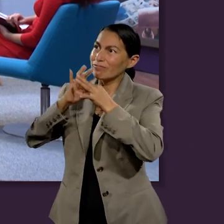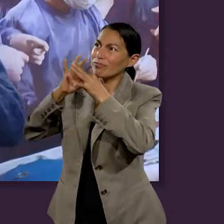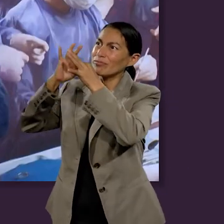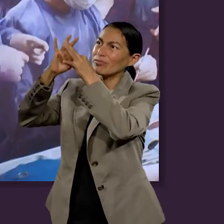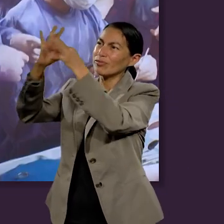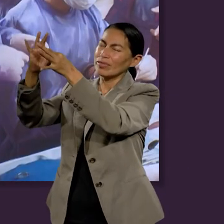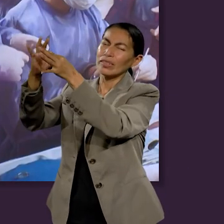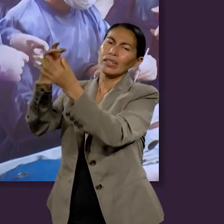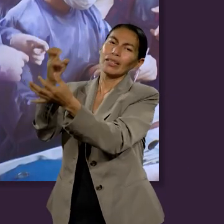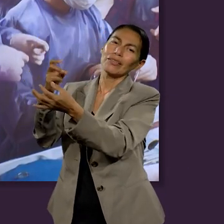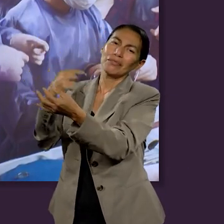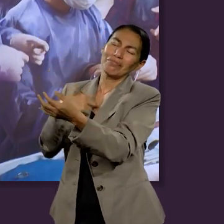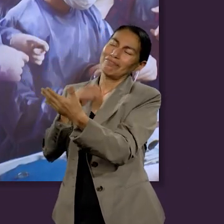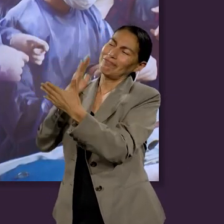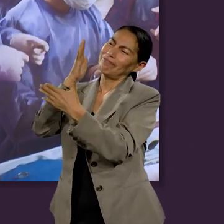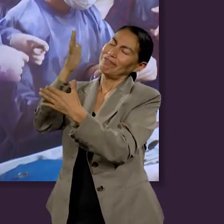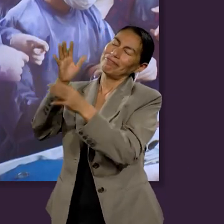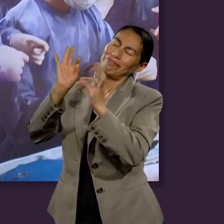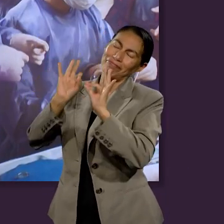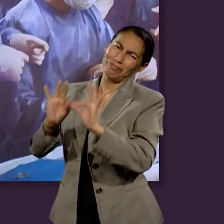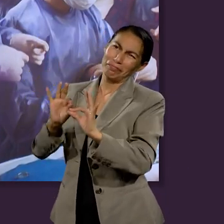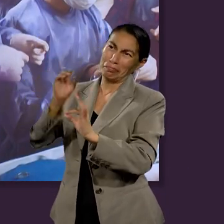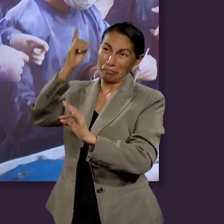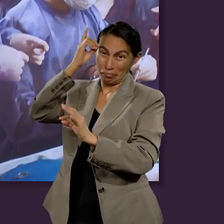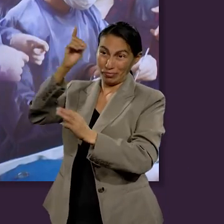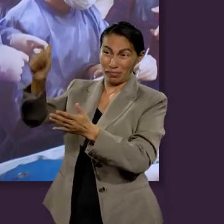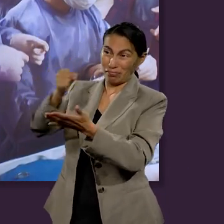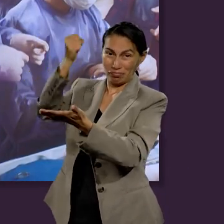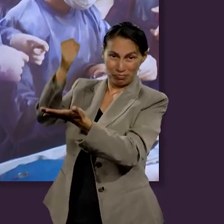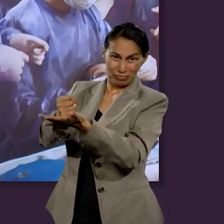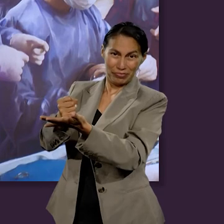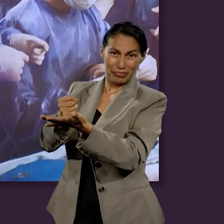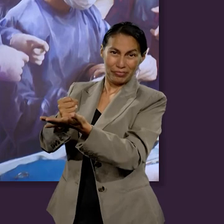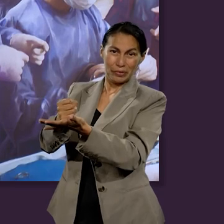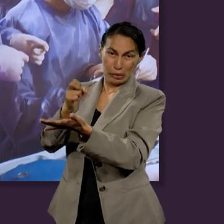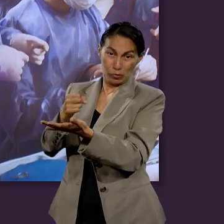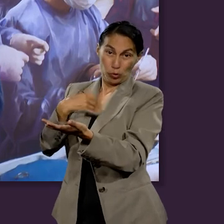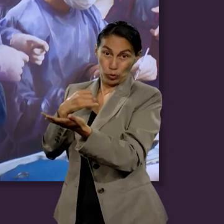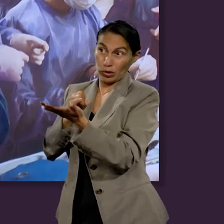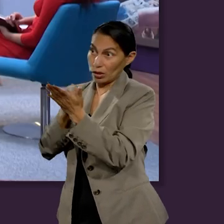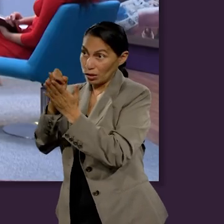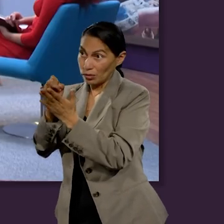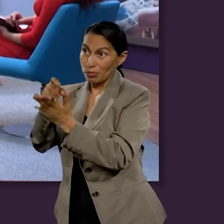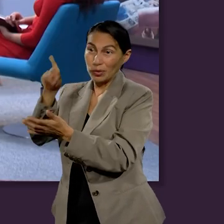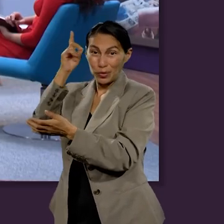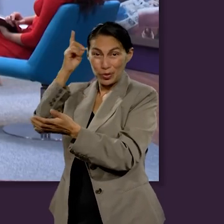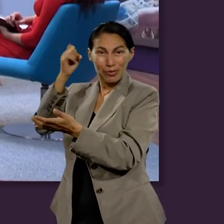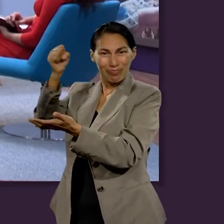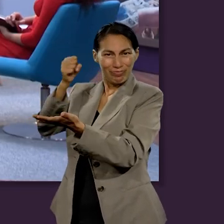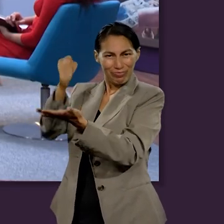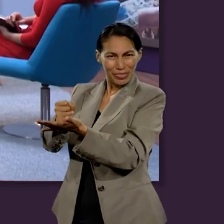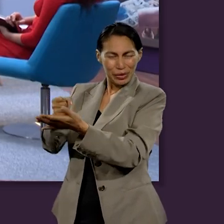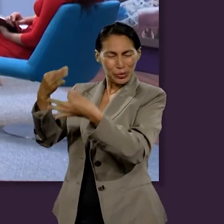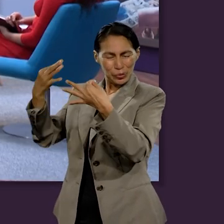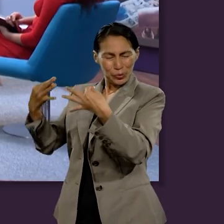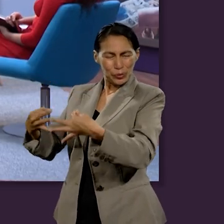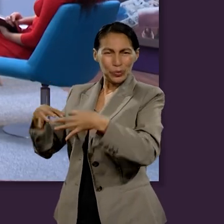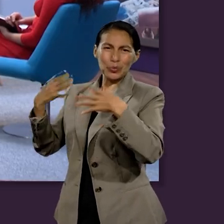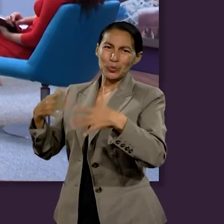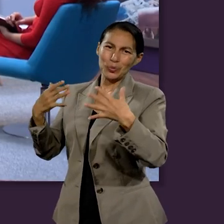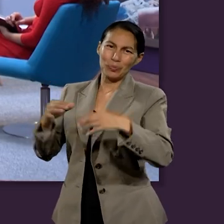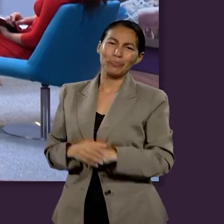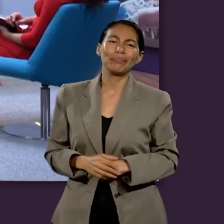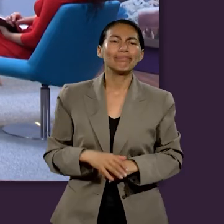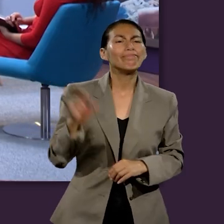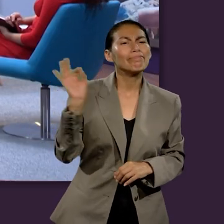adecuada para que en el momento del juicio final, allí entonces nuestro destino sea finalmente sellado. El destino que ya elegimos sea